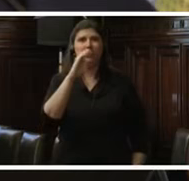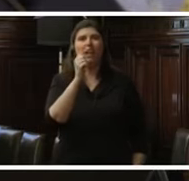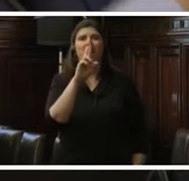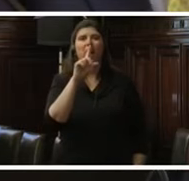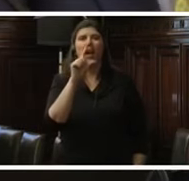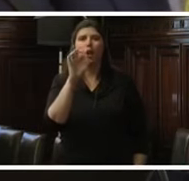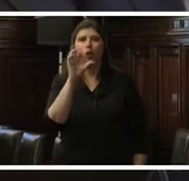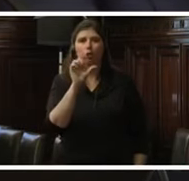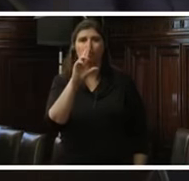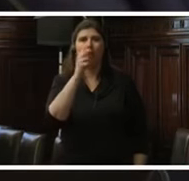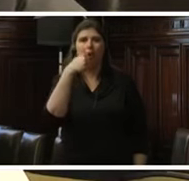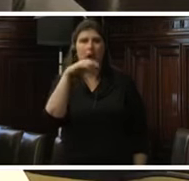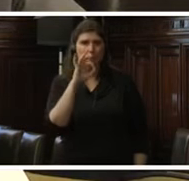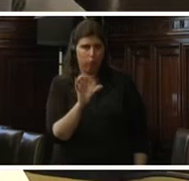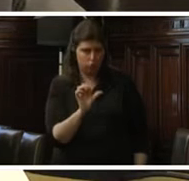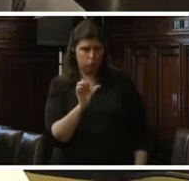nuestra posición.